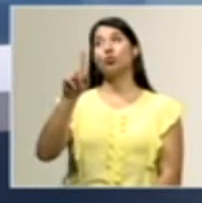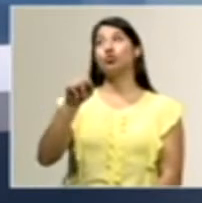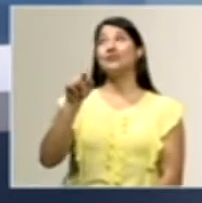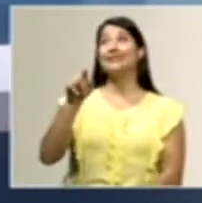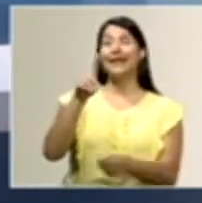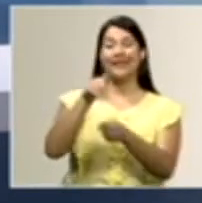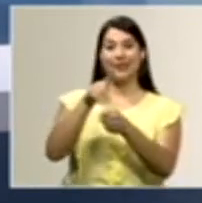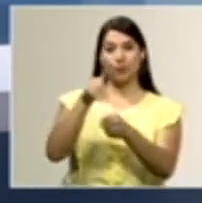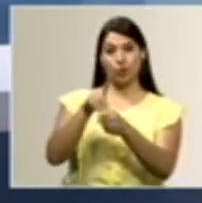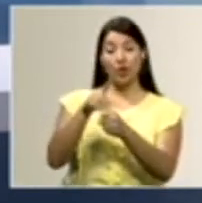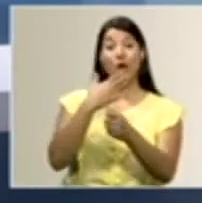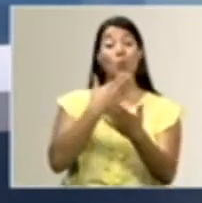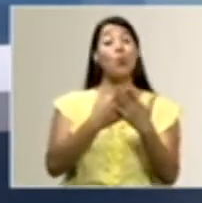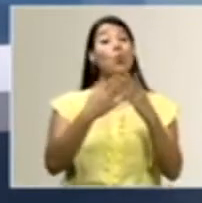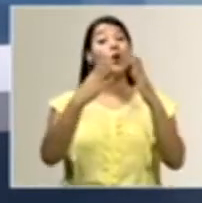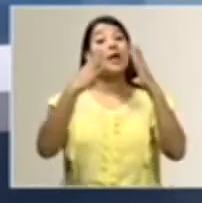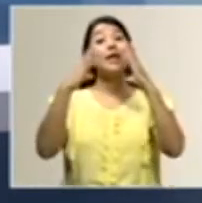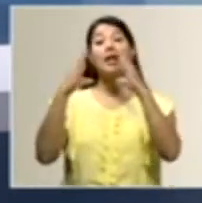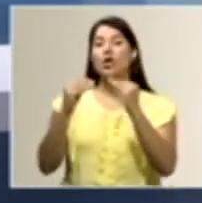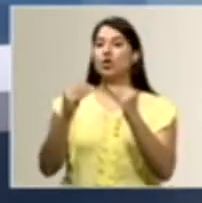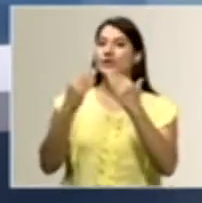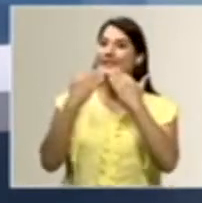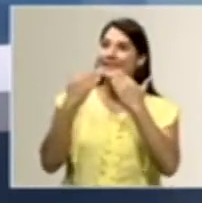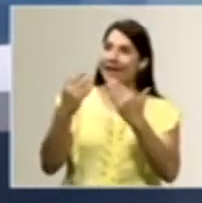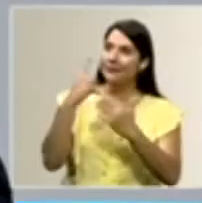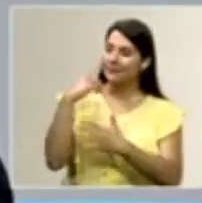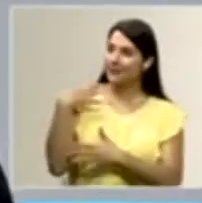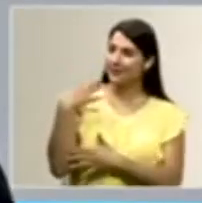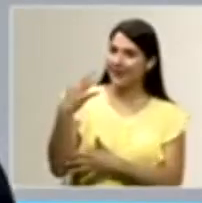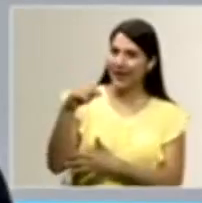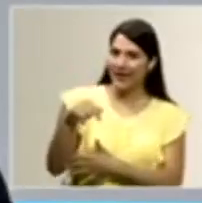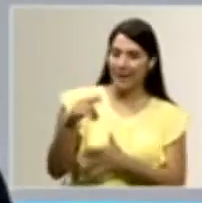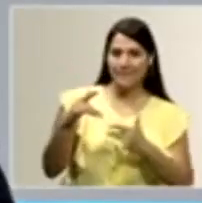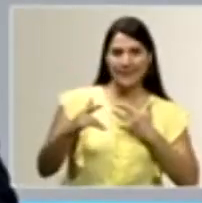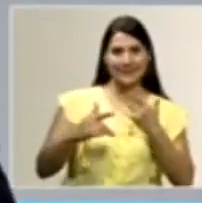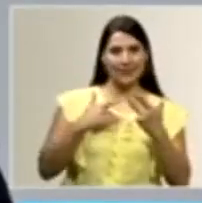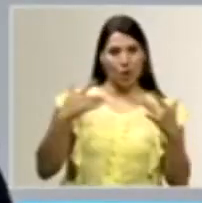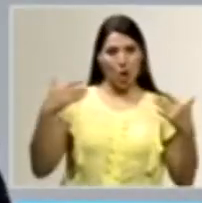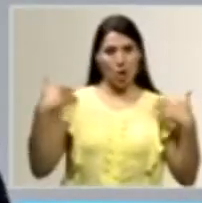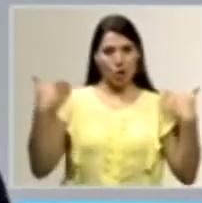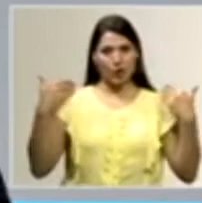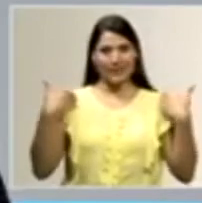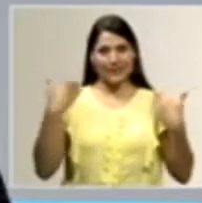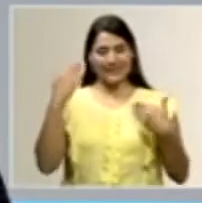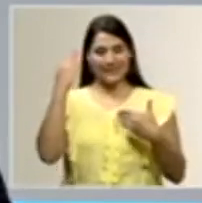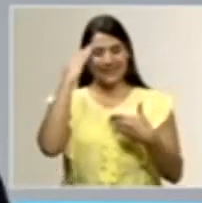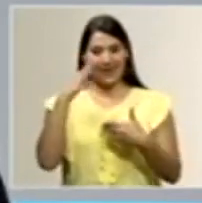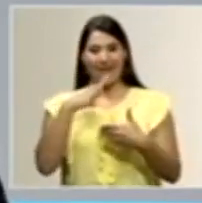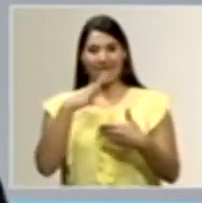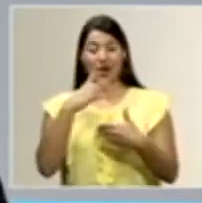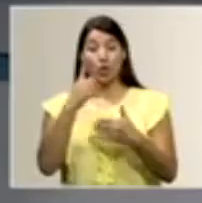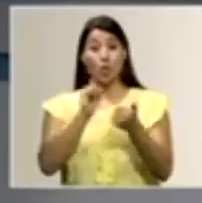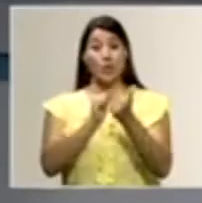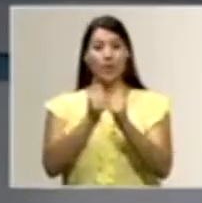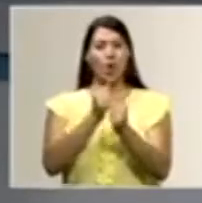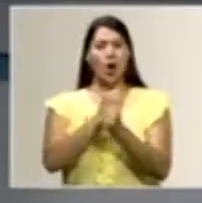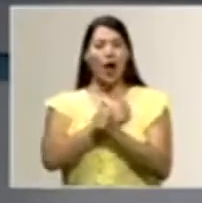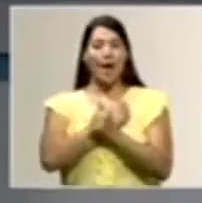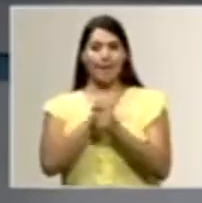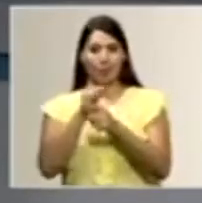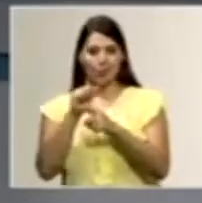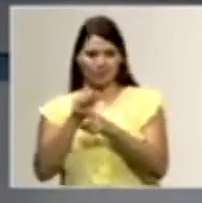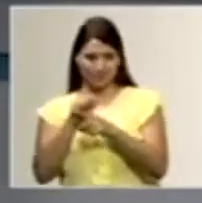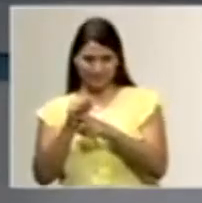privilegio de verdad estar acá y pues contento de saber de que vamos a hablar de un deporte que amo y practico. Así es.